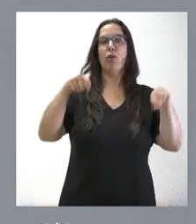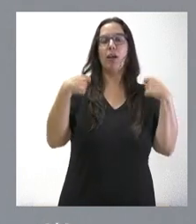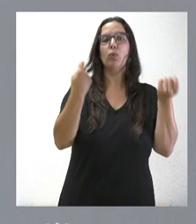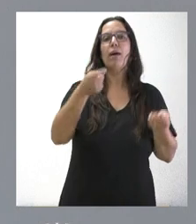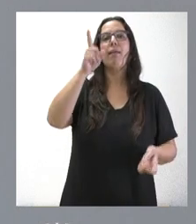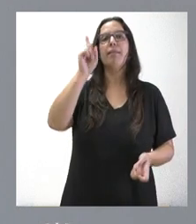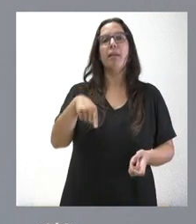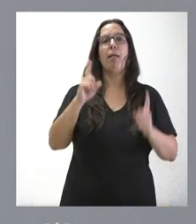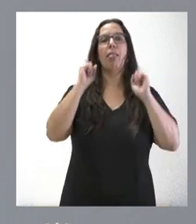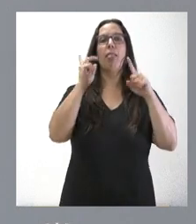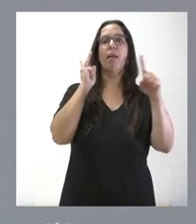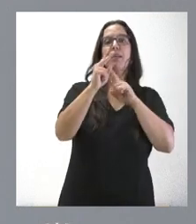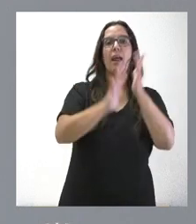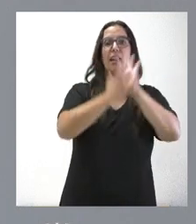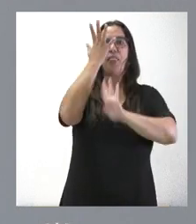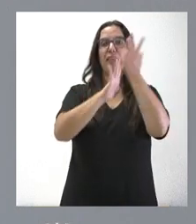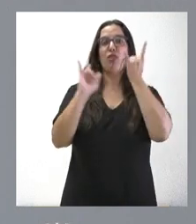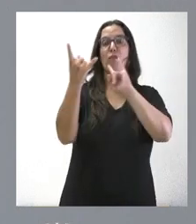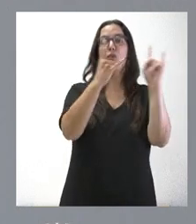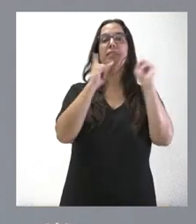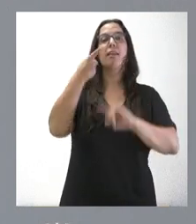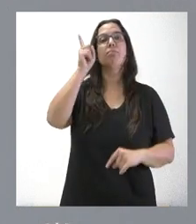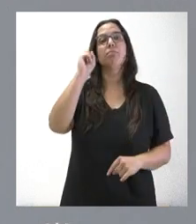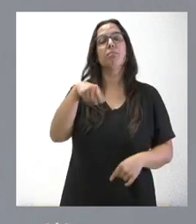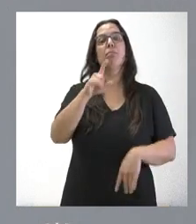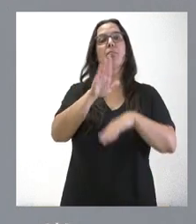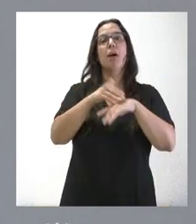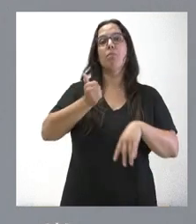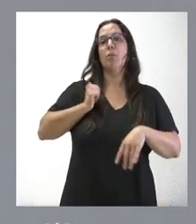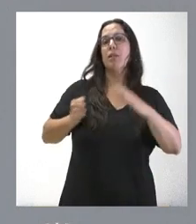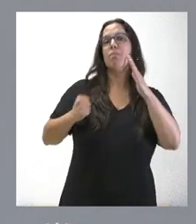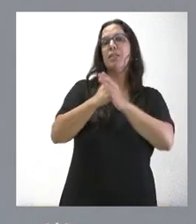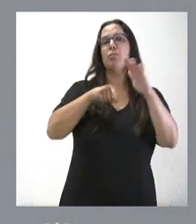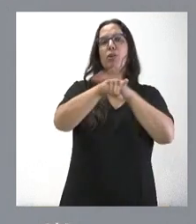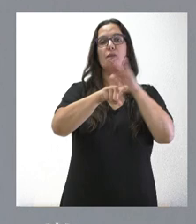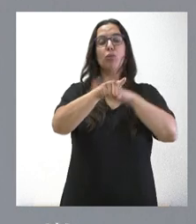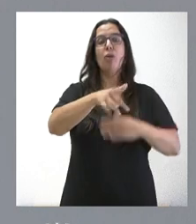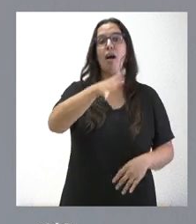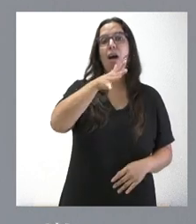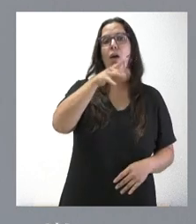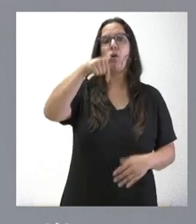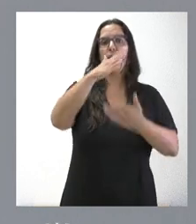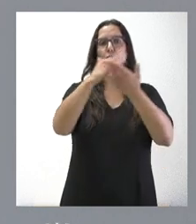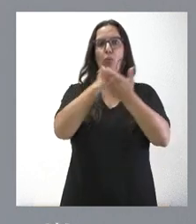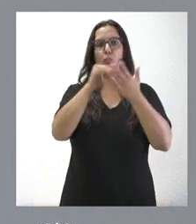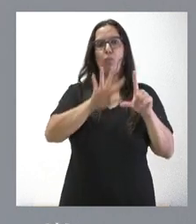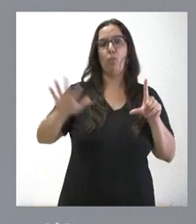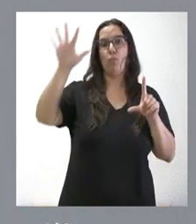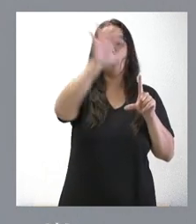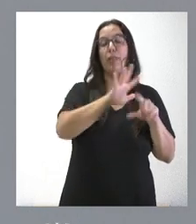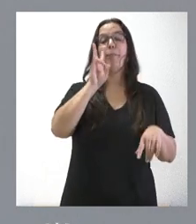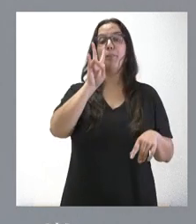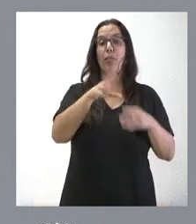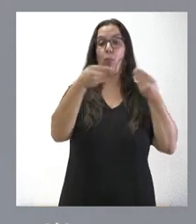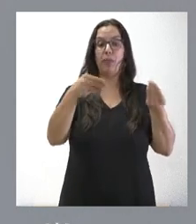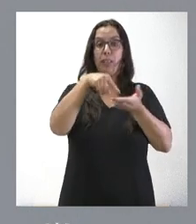los incendios forestales y para optimizar la gestión del agua en nuestra comunidad autónoma. Como pueden ver ustedes,